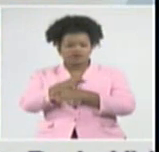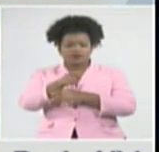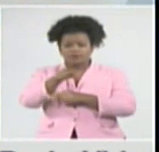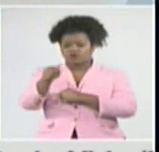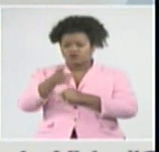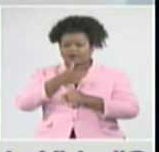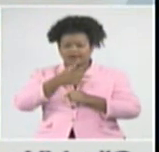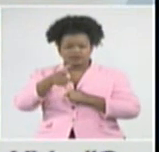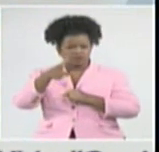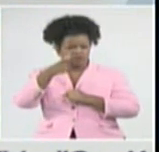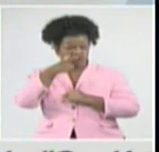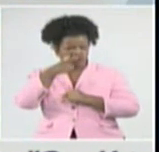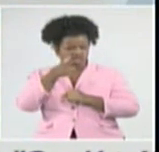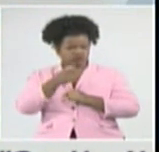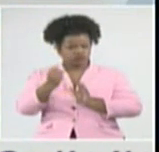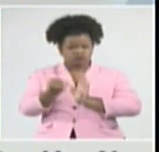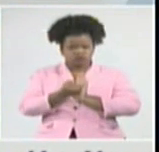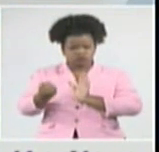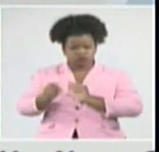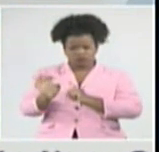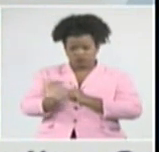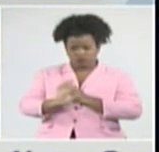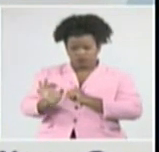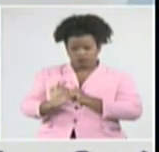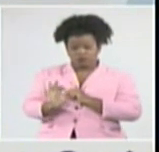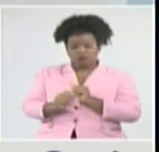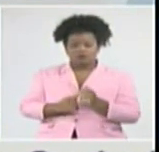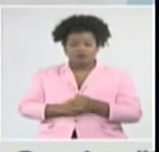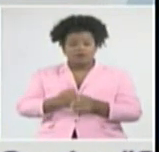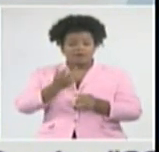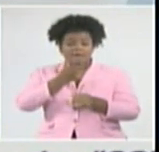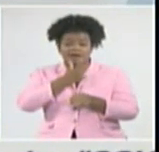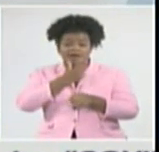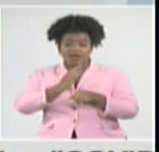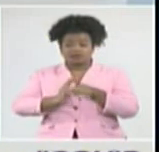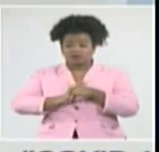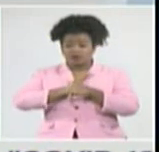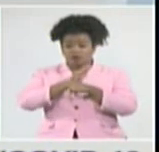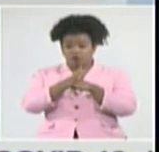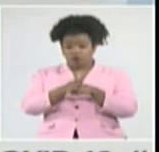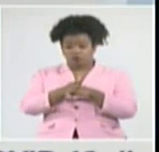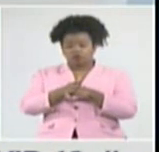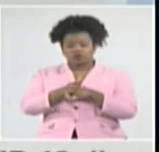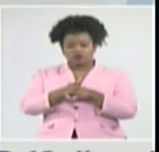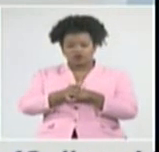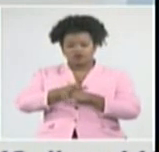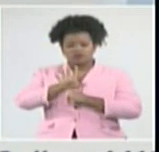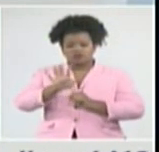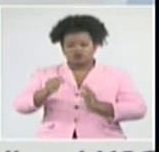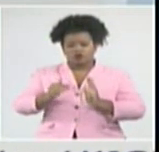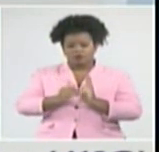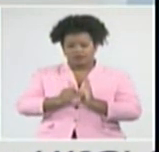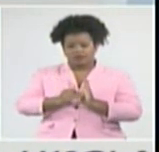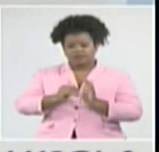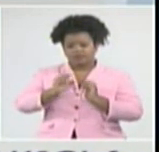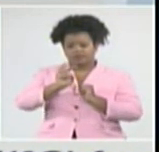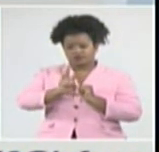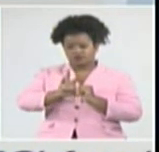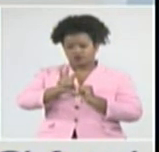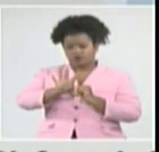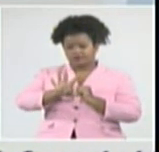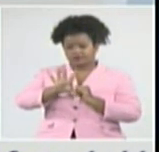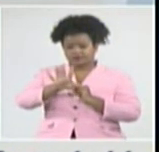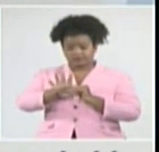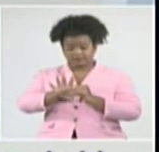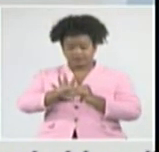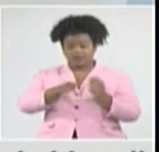activos. Sospechosos 58.343. En vigilancia 4.200.